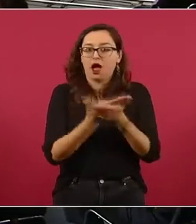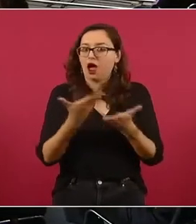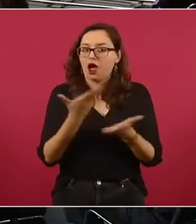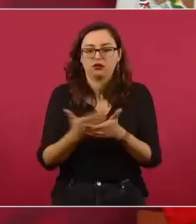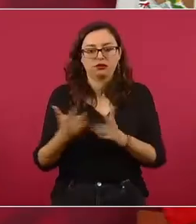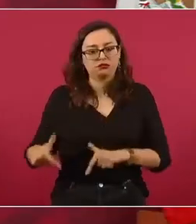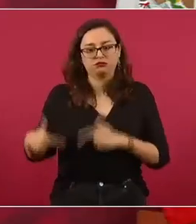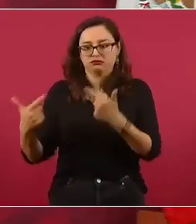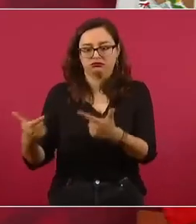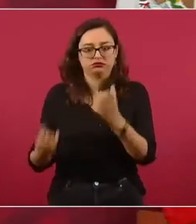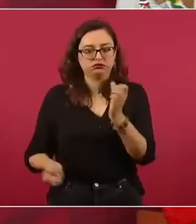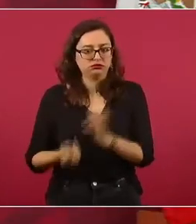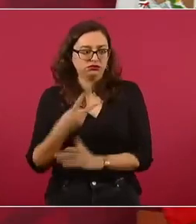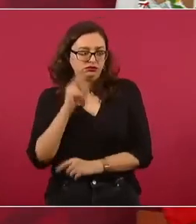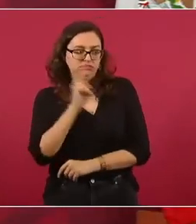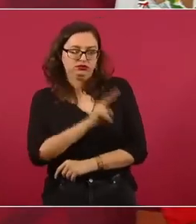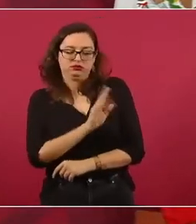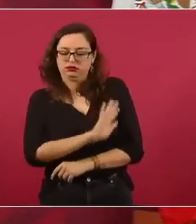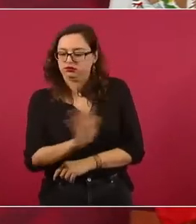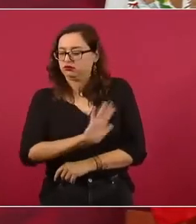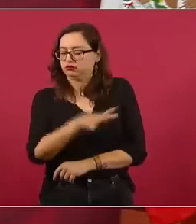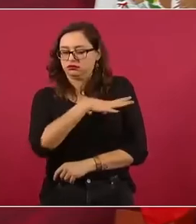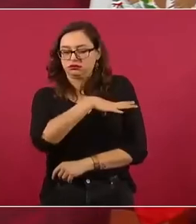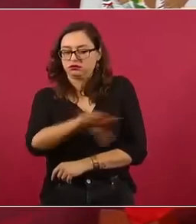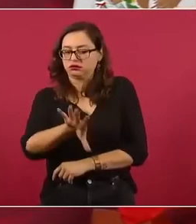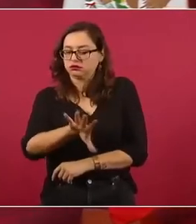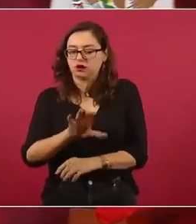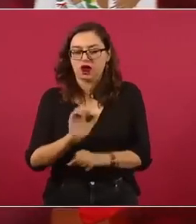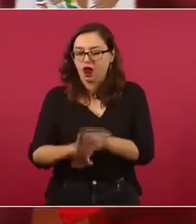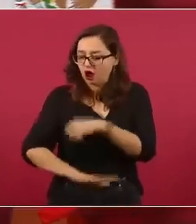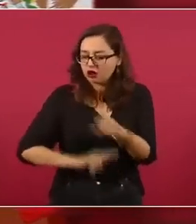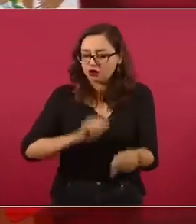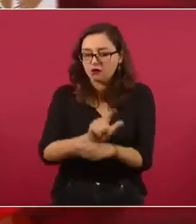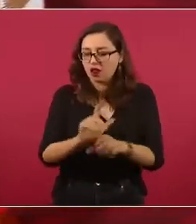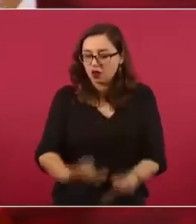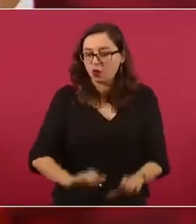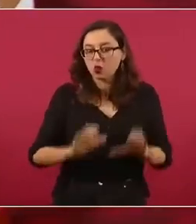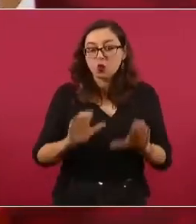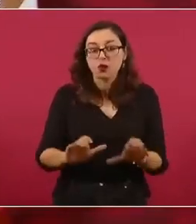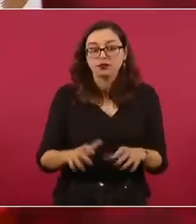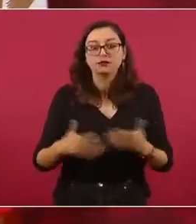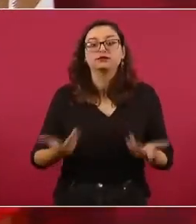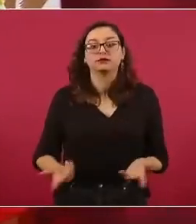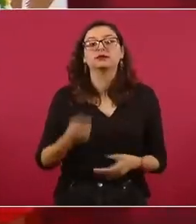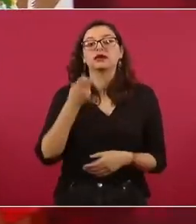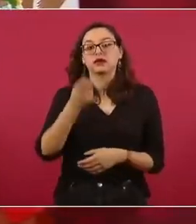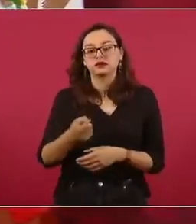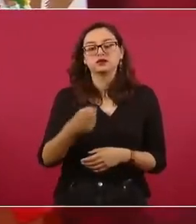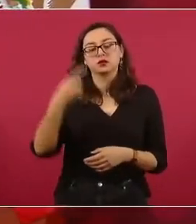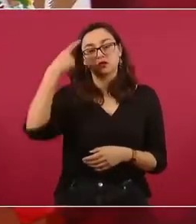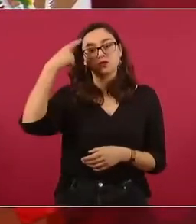Y otros procesos que han cambiado